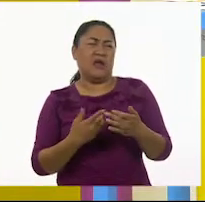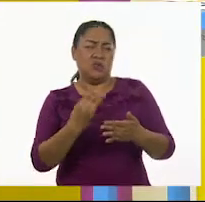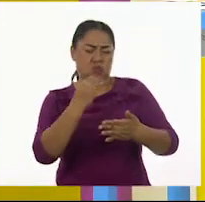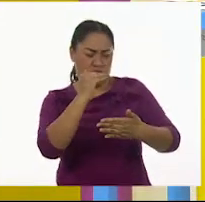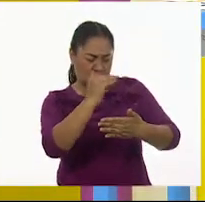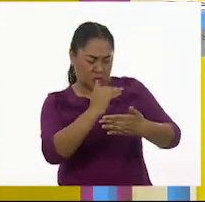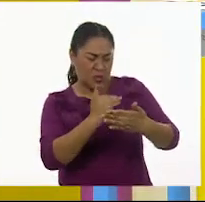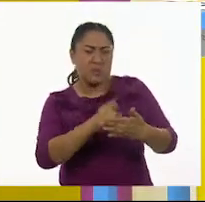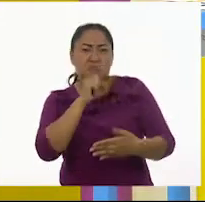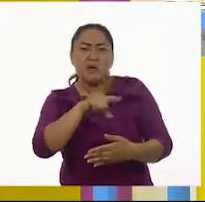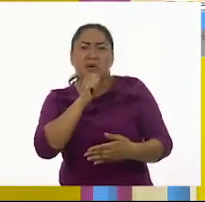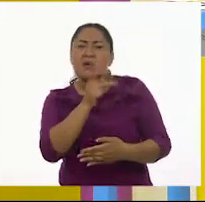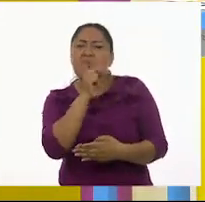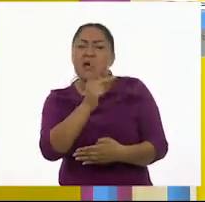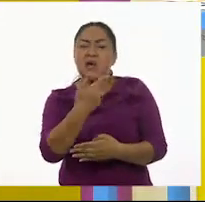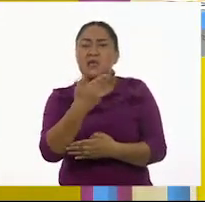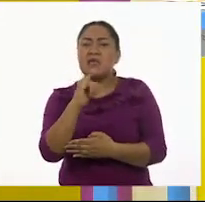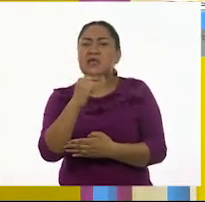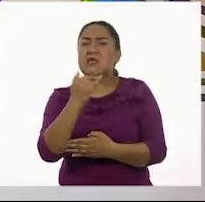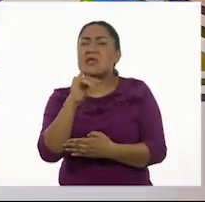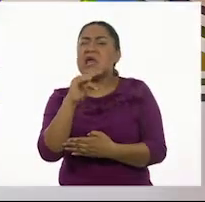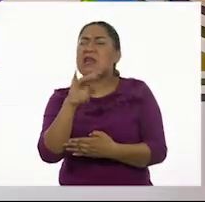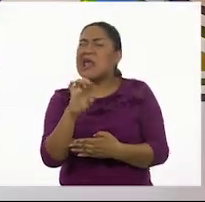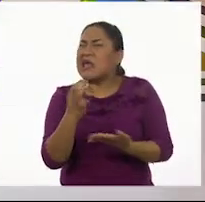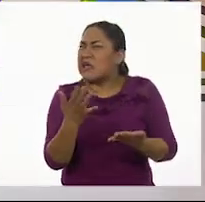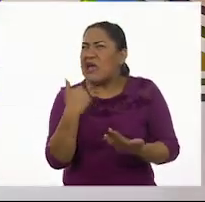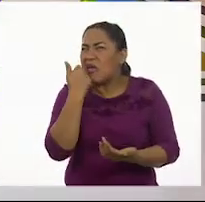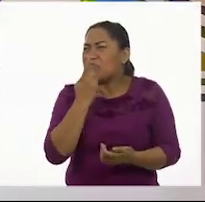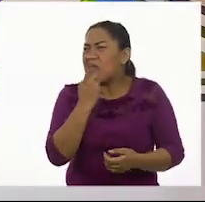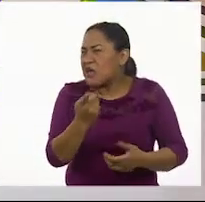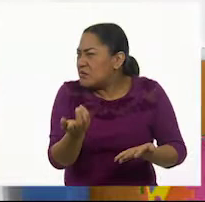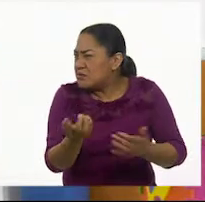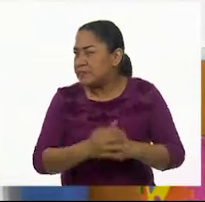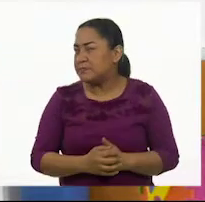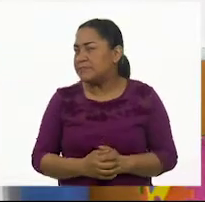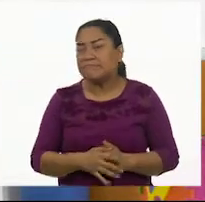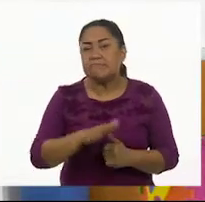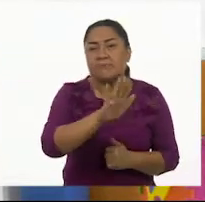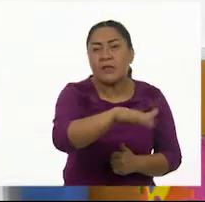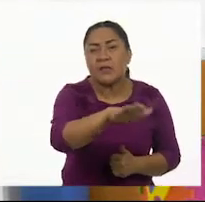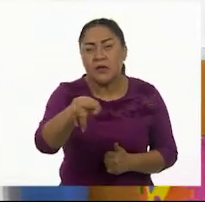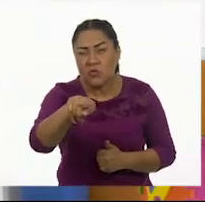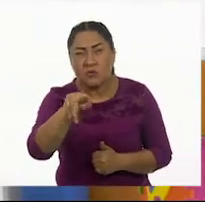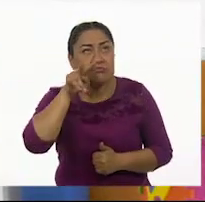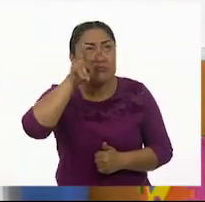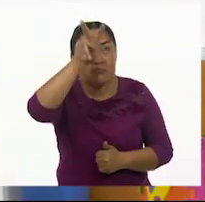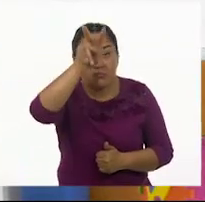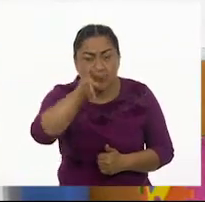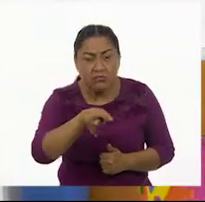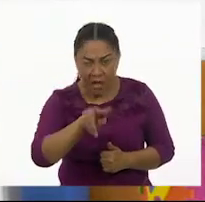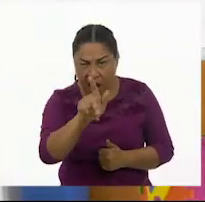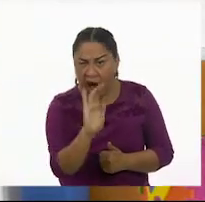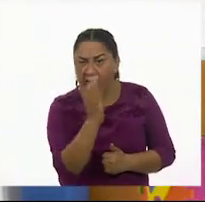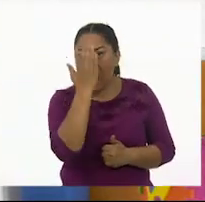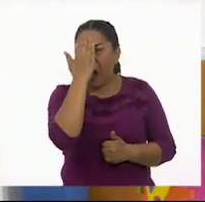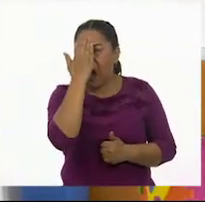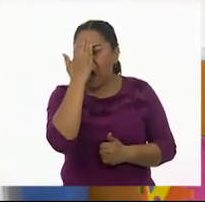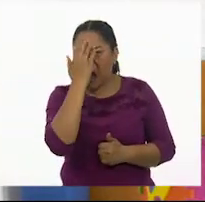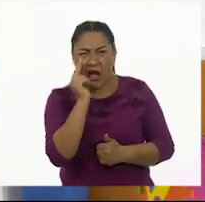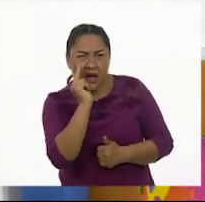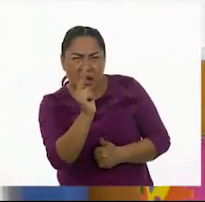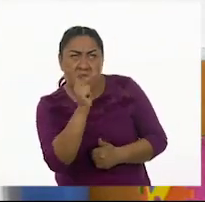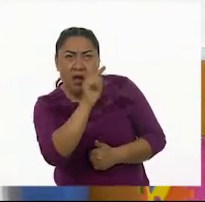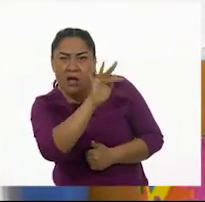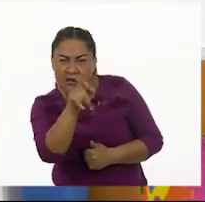¿A qué se refiere cuando dice higiene? ¿Alguna de estas palabras, niñas y niños, las conocen? ¿Las han llegado a escuchar?